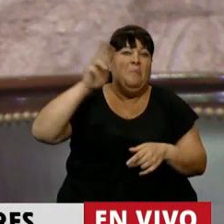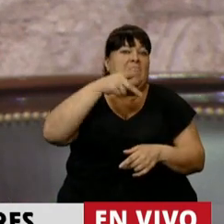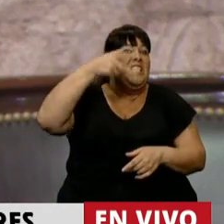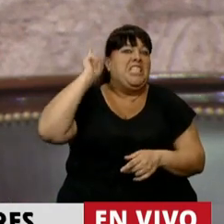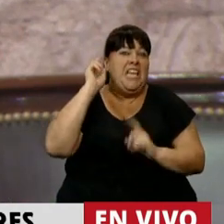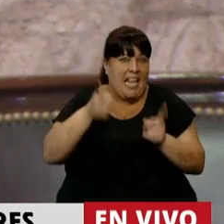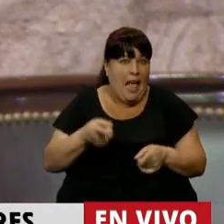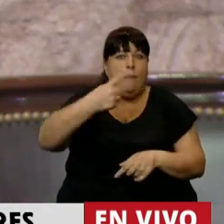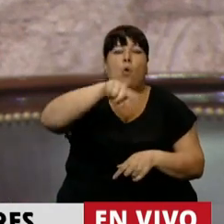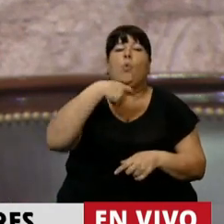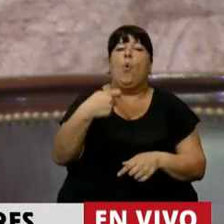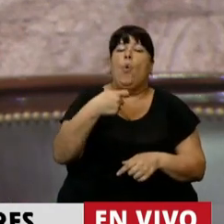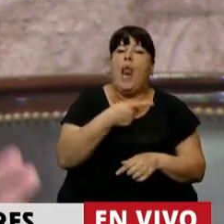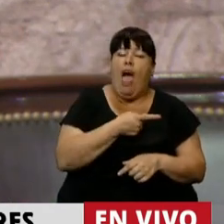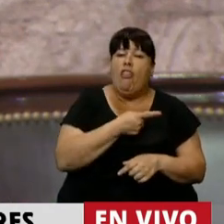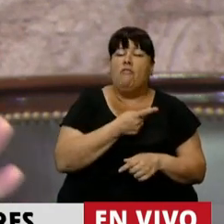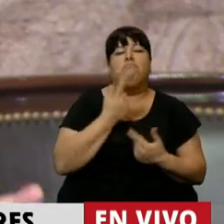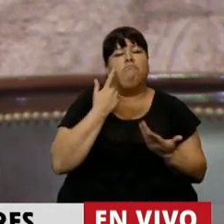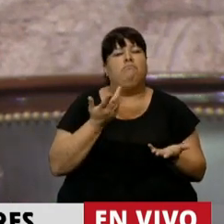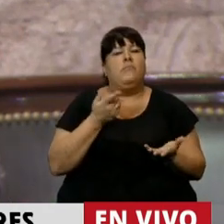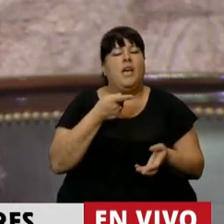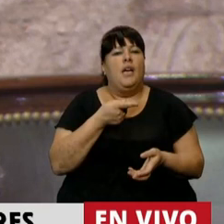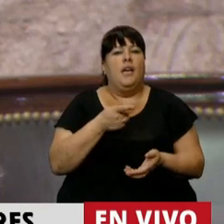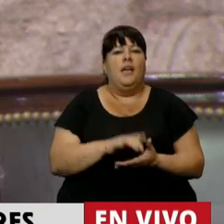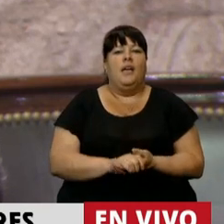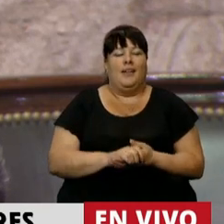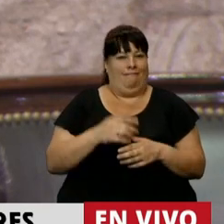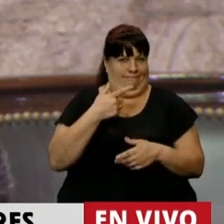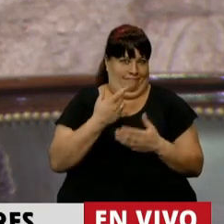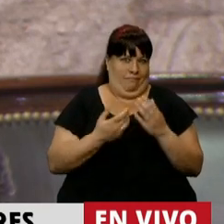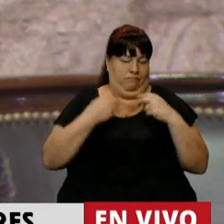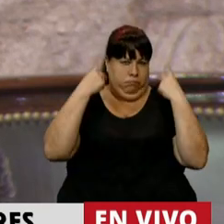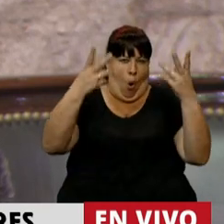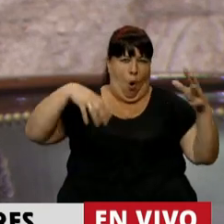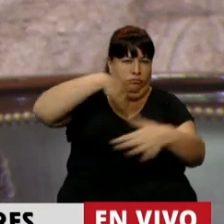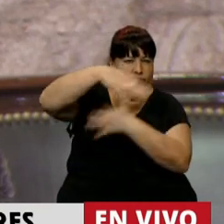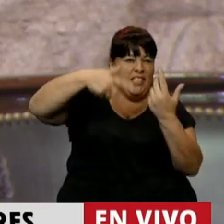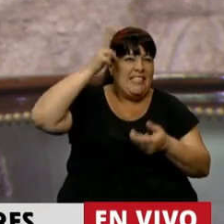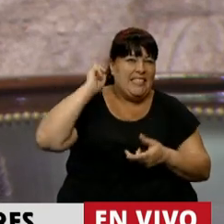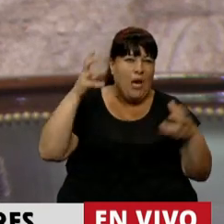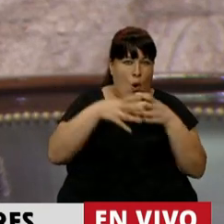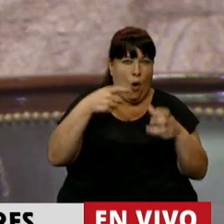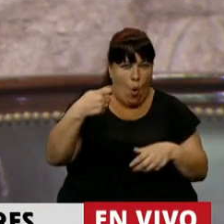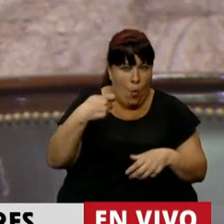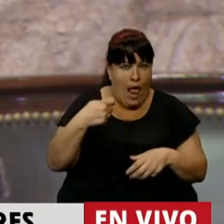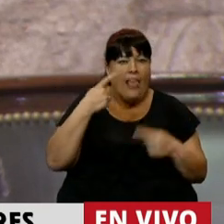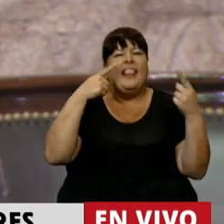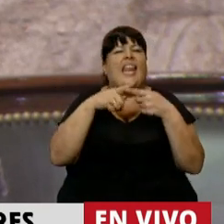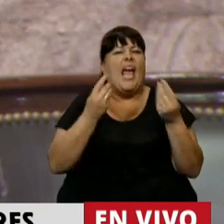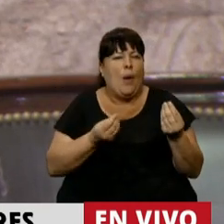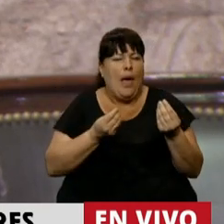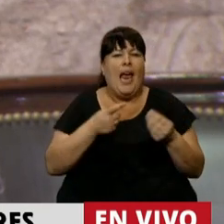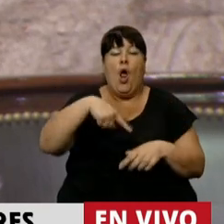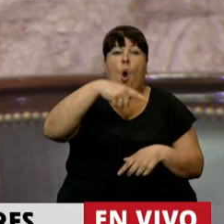Chile, donde los jubilados, fíjense, uno de los motores de la rebelión popular en Chile, tuvo que ver con que